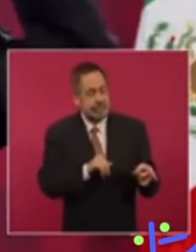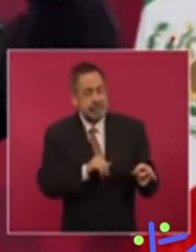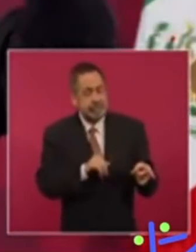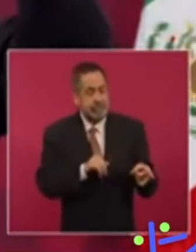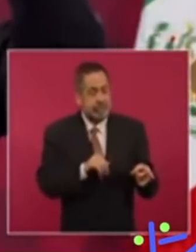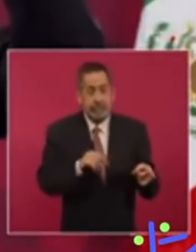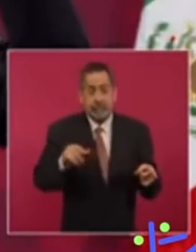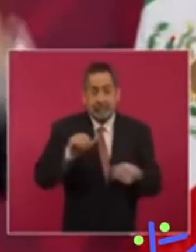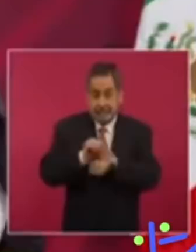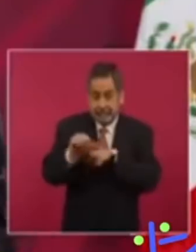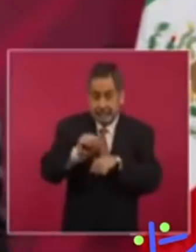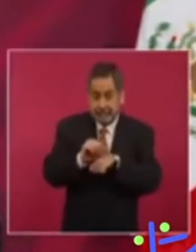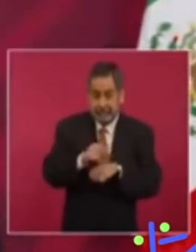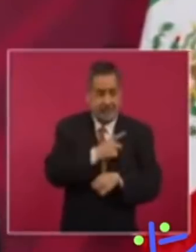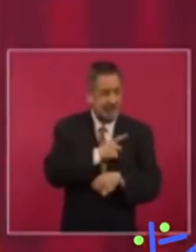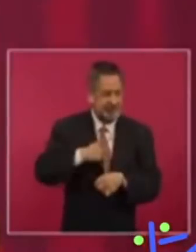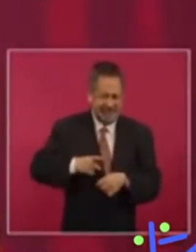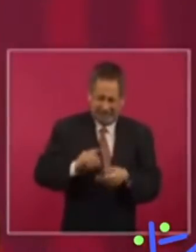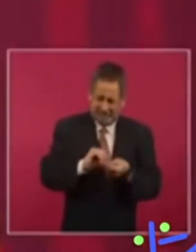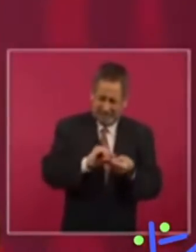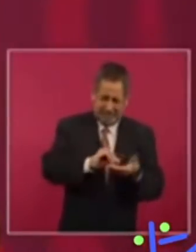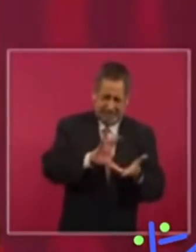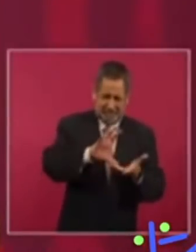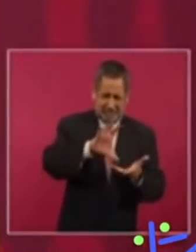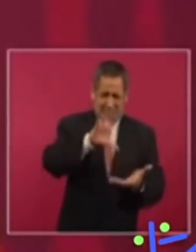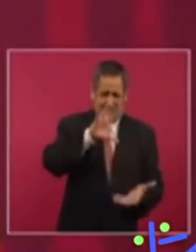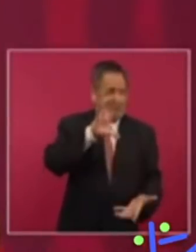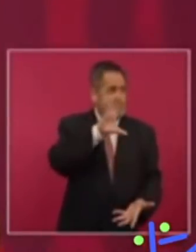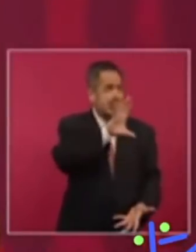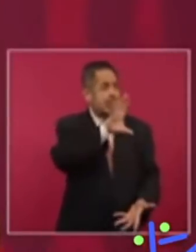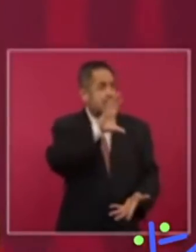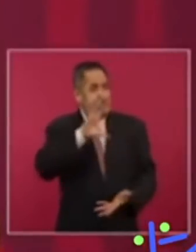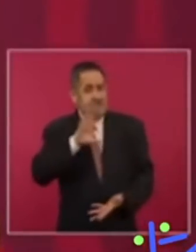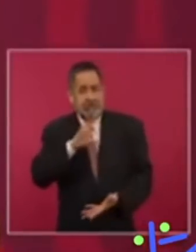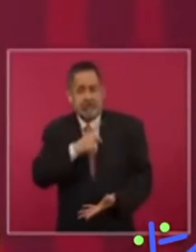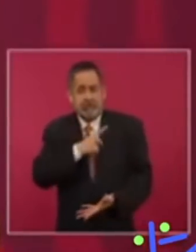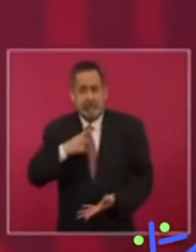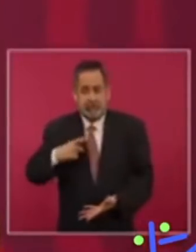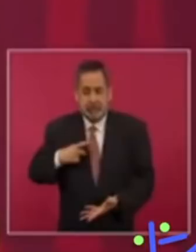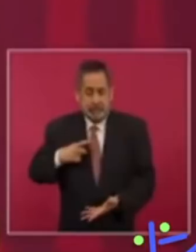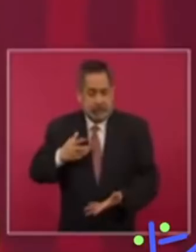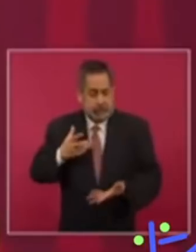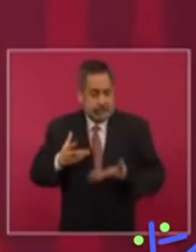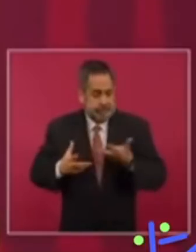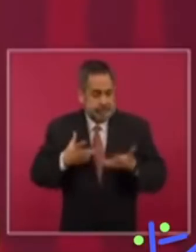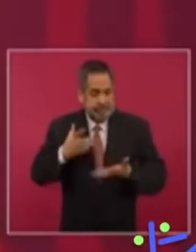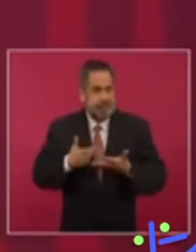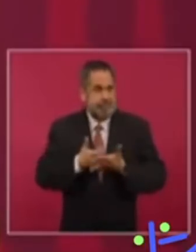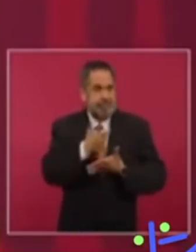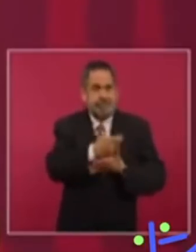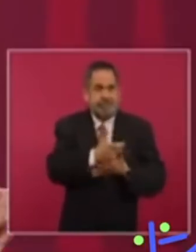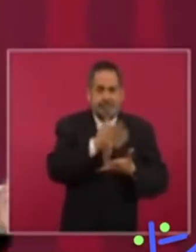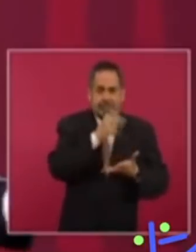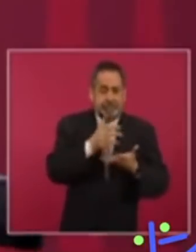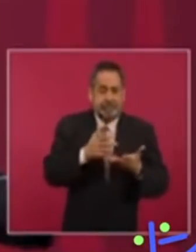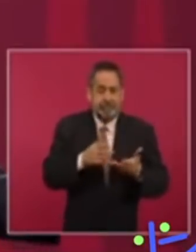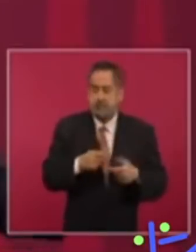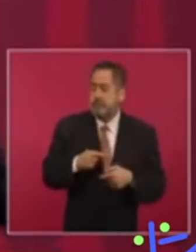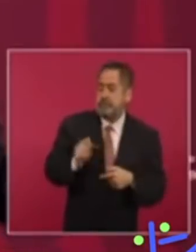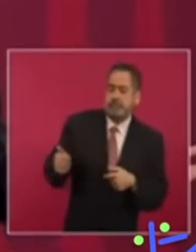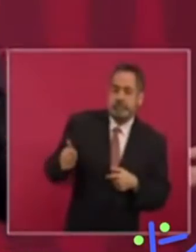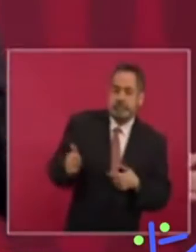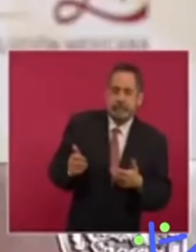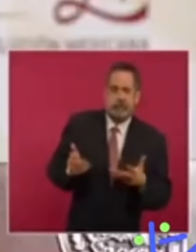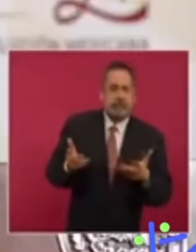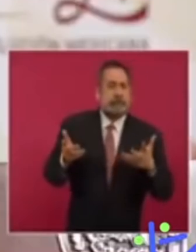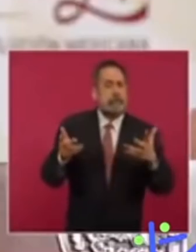a los ricos, a los bancos. Y que al final, de donde el gobierno se servía era de